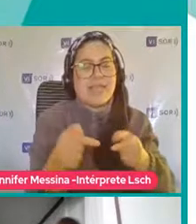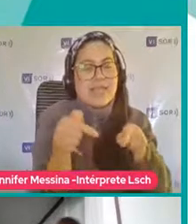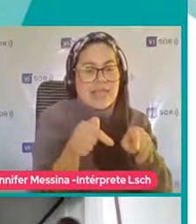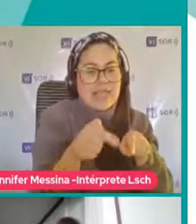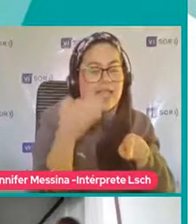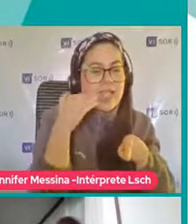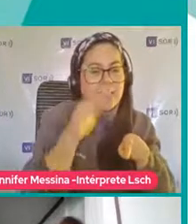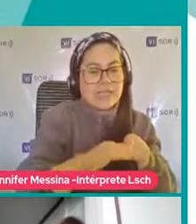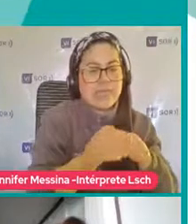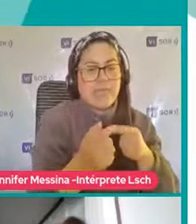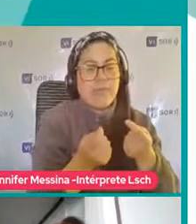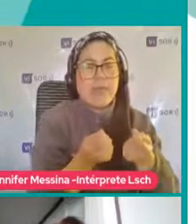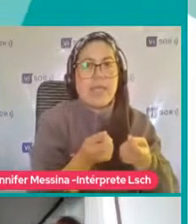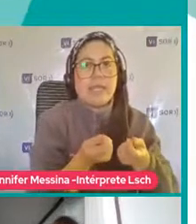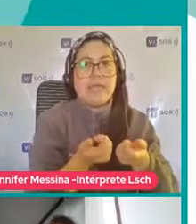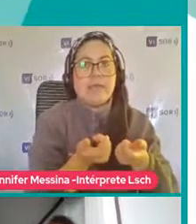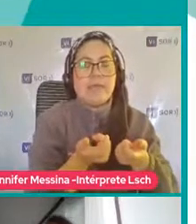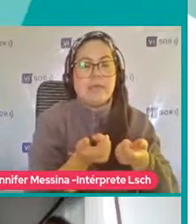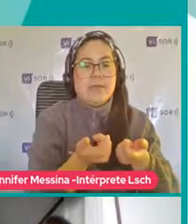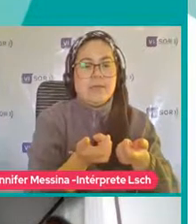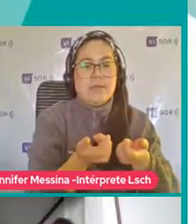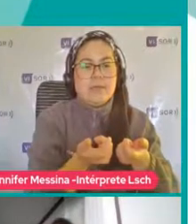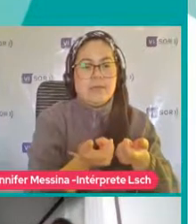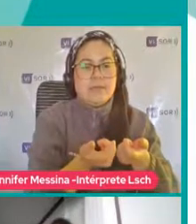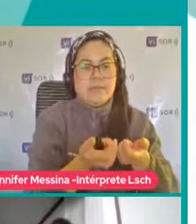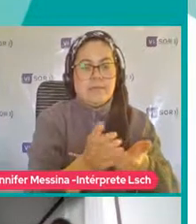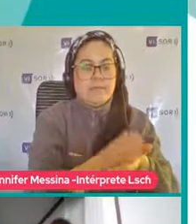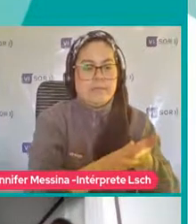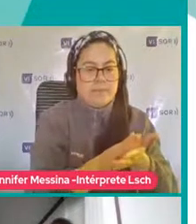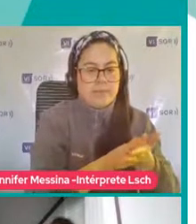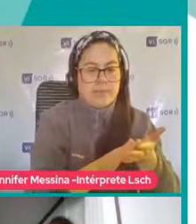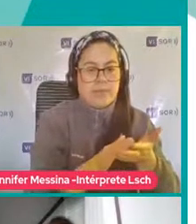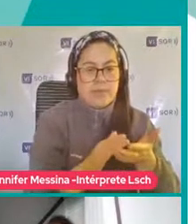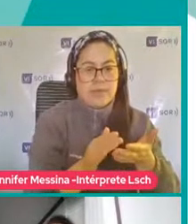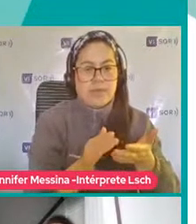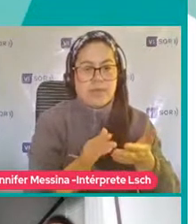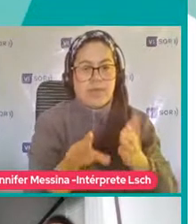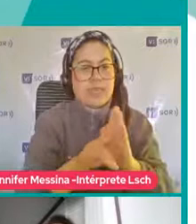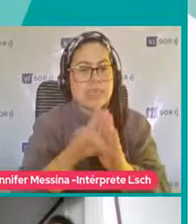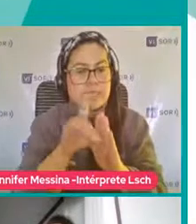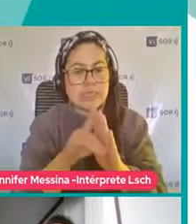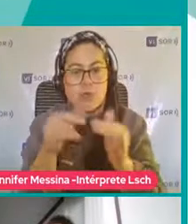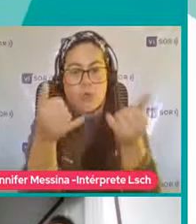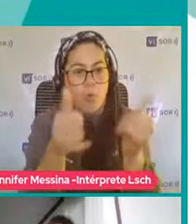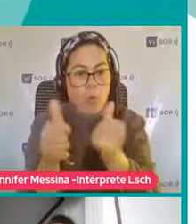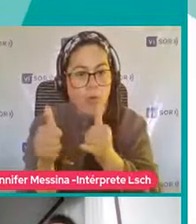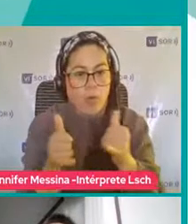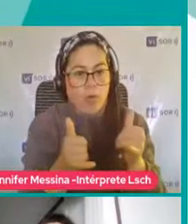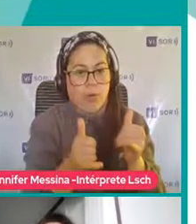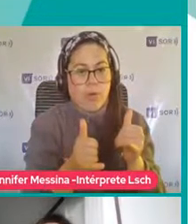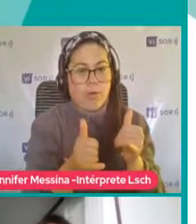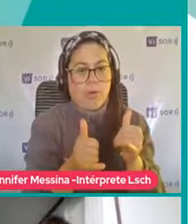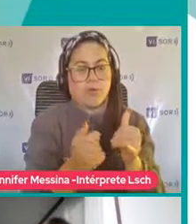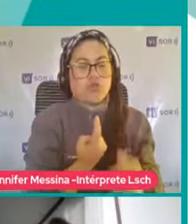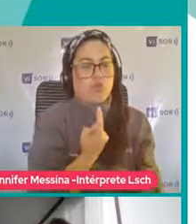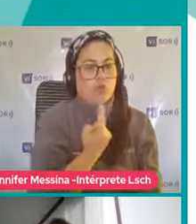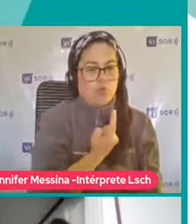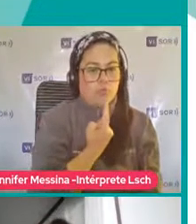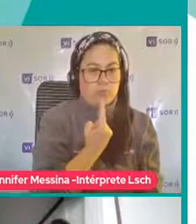relacionen Con experiencias Intencionadas El desarrollo Del juego Es más bien Individual